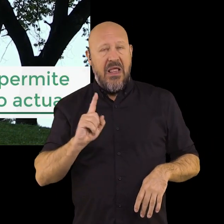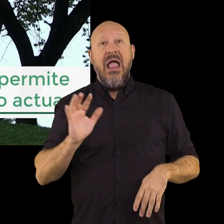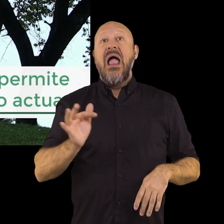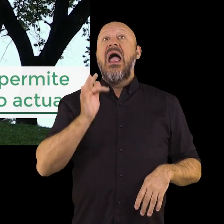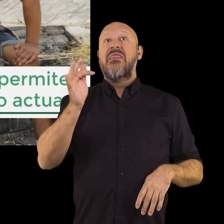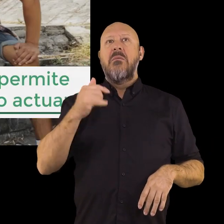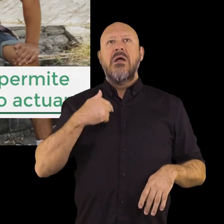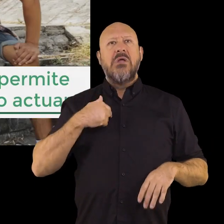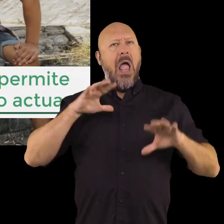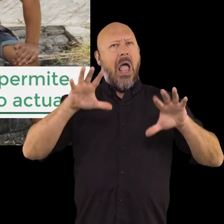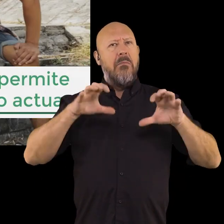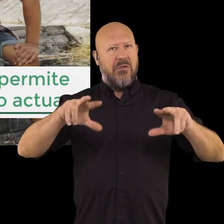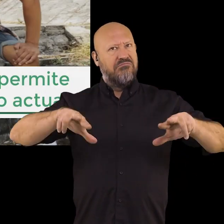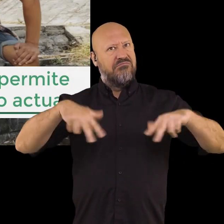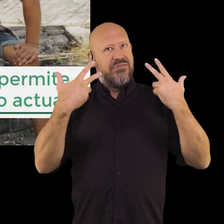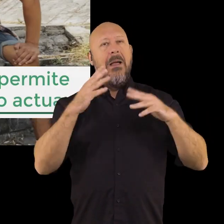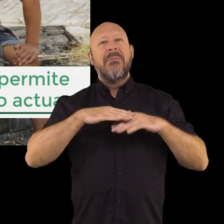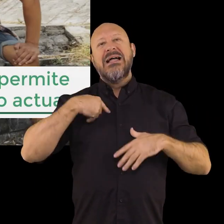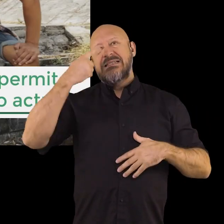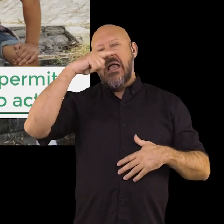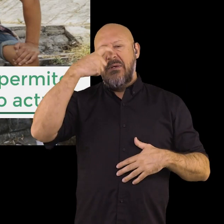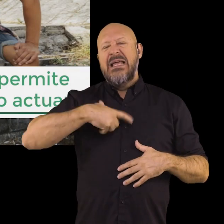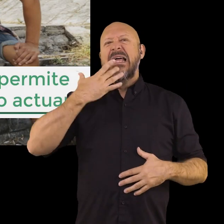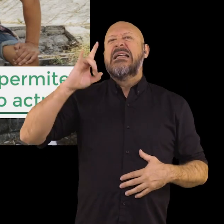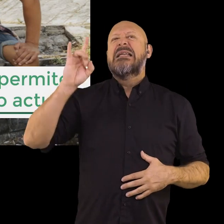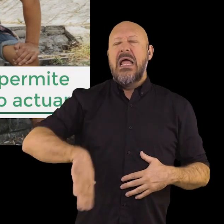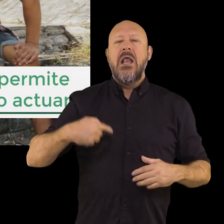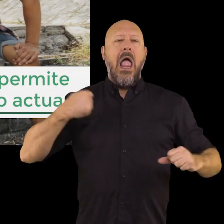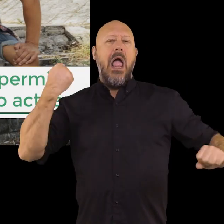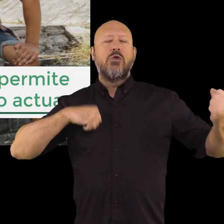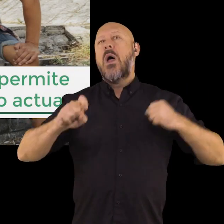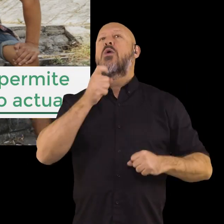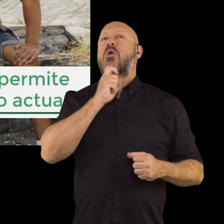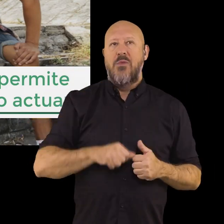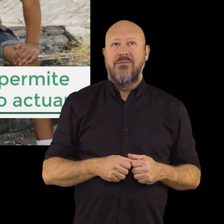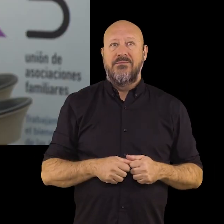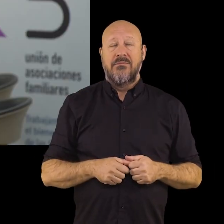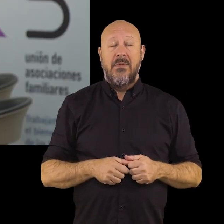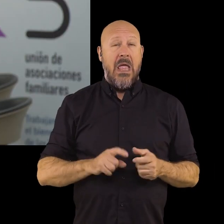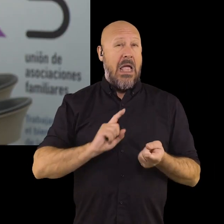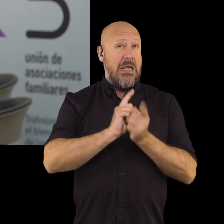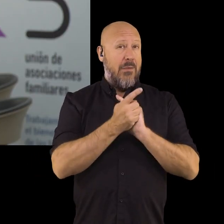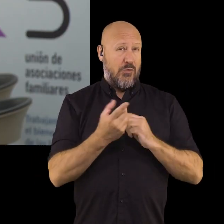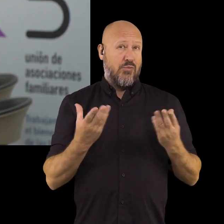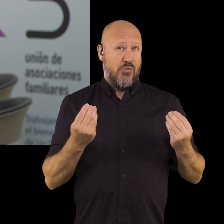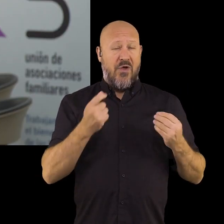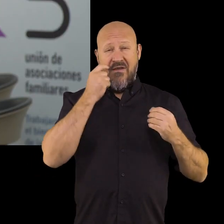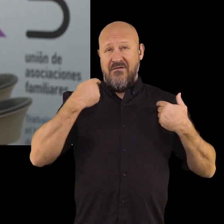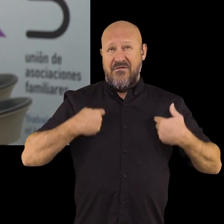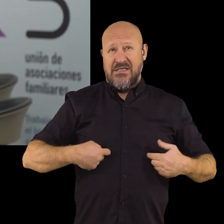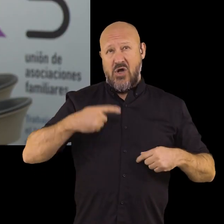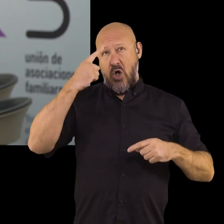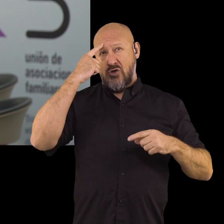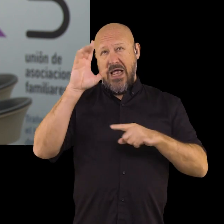y además me permiten aprender para saber quién soy yo y cómo he de actuar. Hay múltiples cambios,